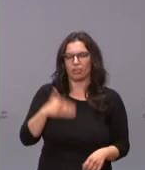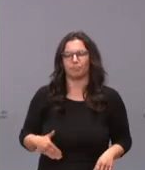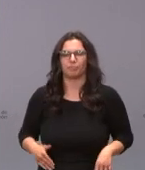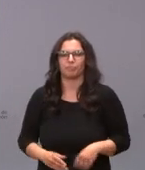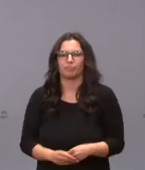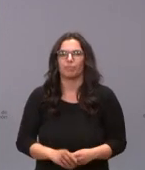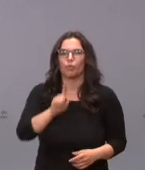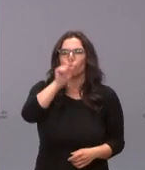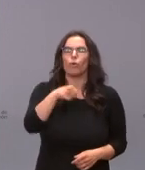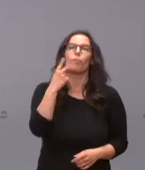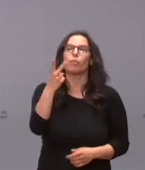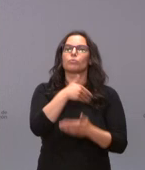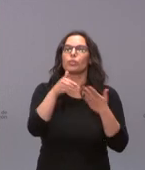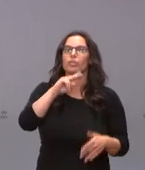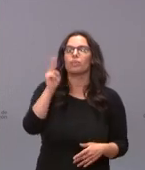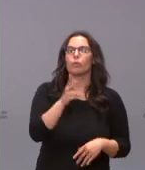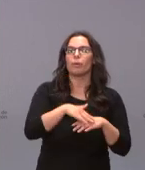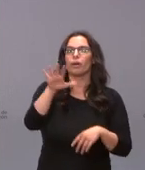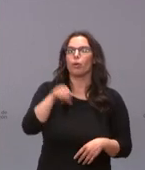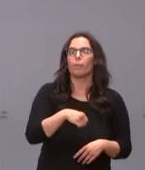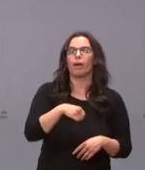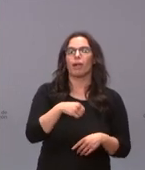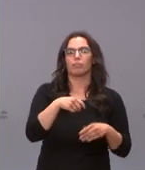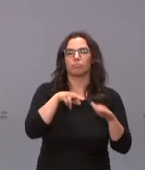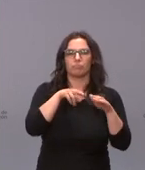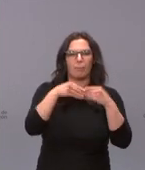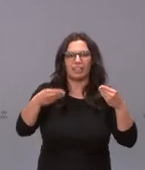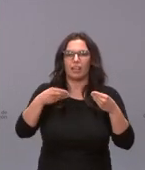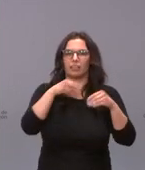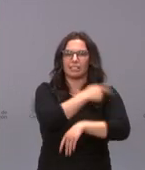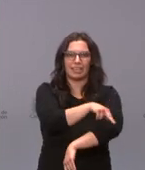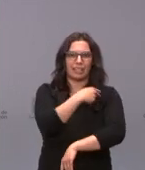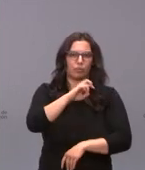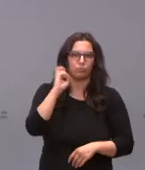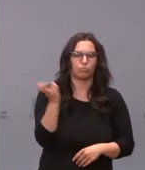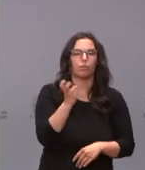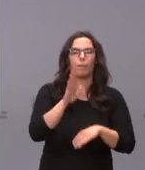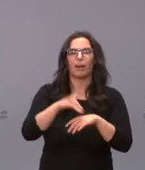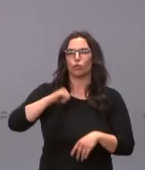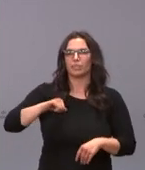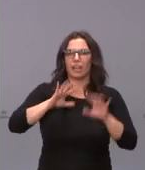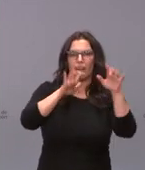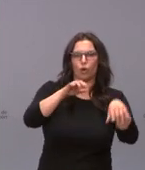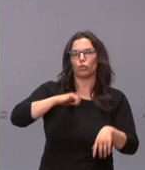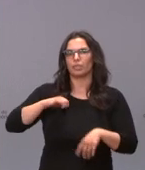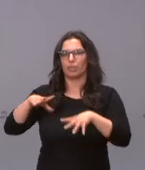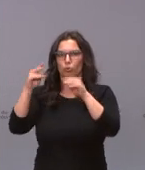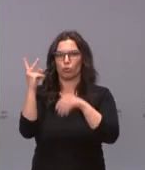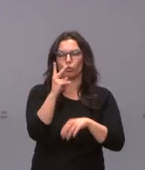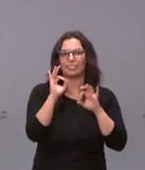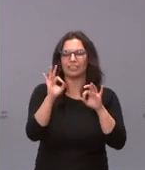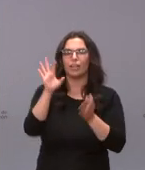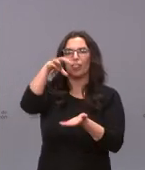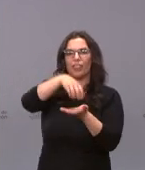1,2 millones de euros a la compra de suministros sanitarios para los hospitales de León y de Burgos. En concreto, el